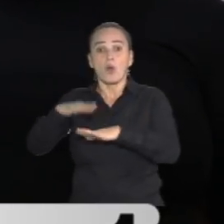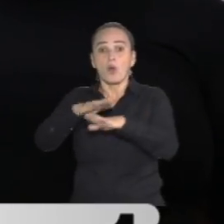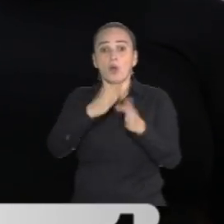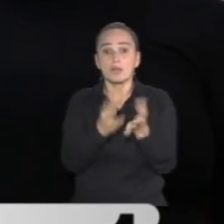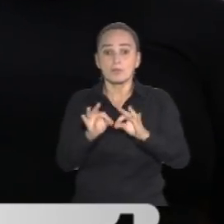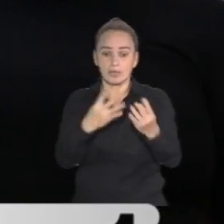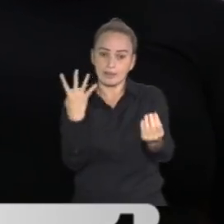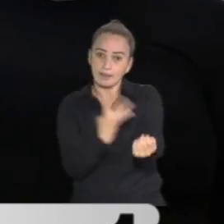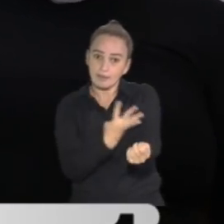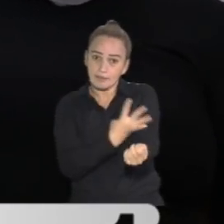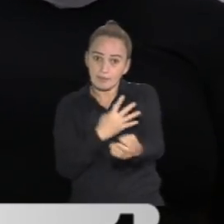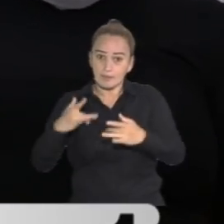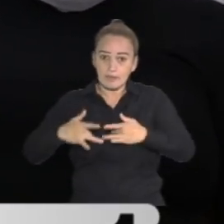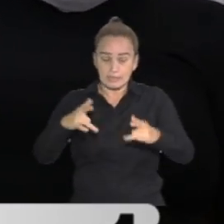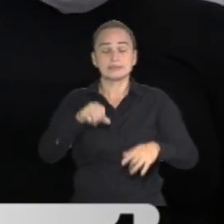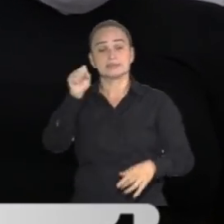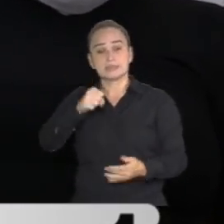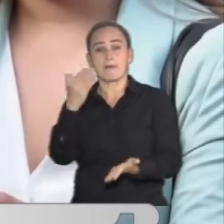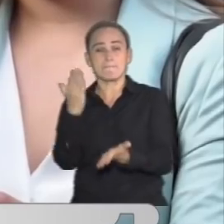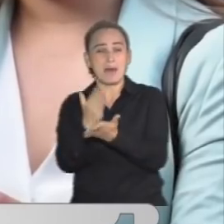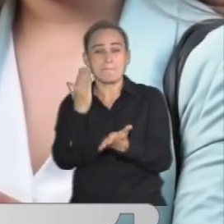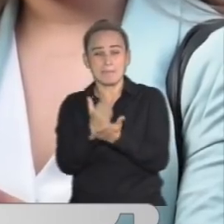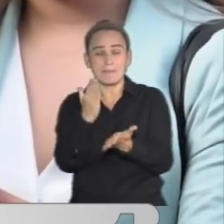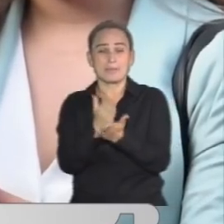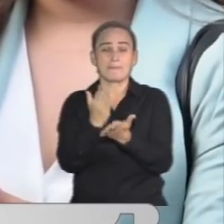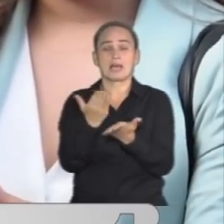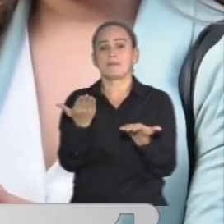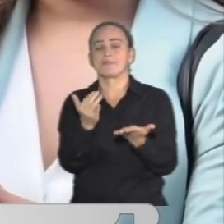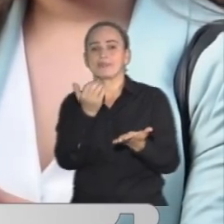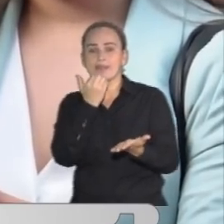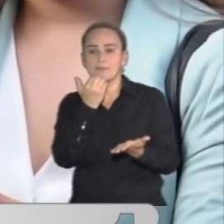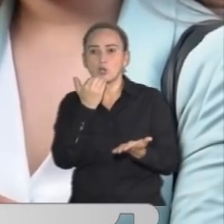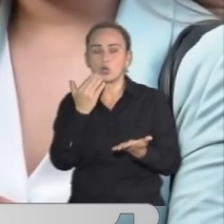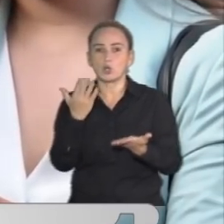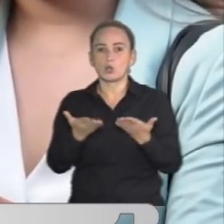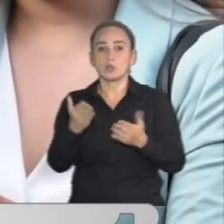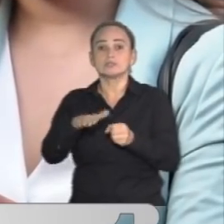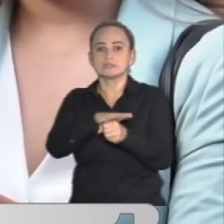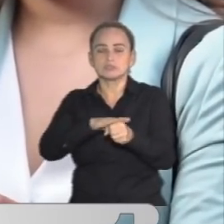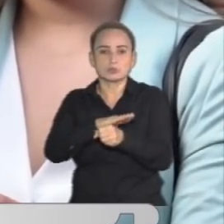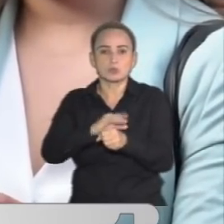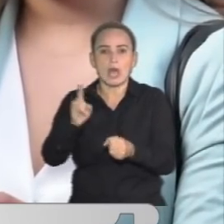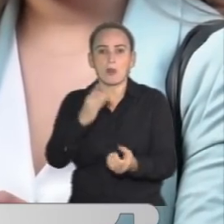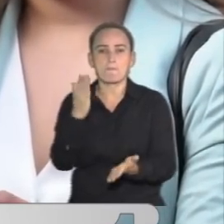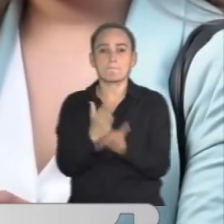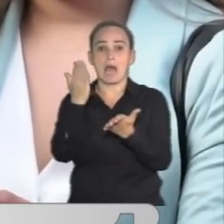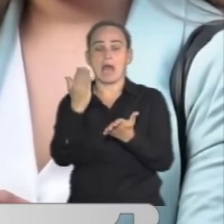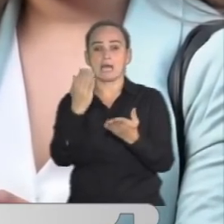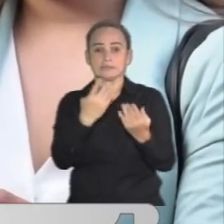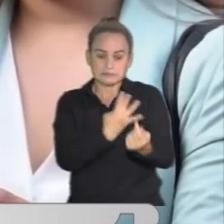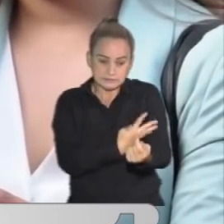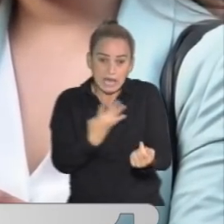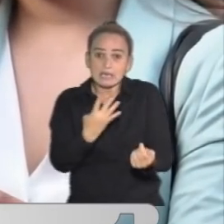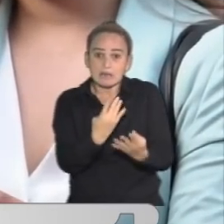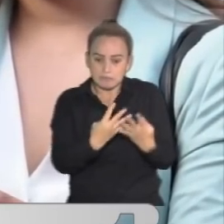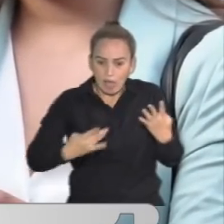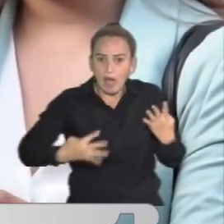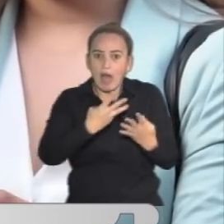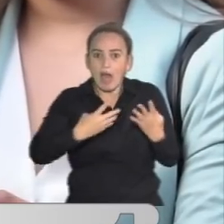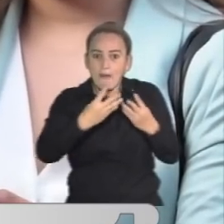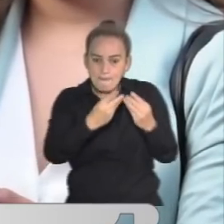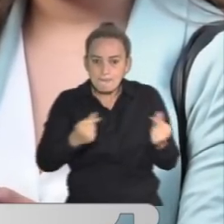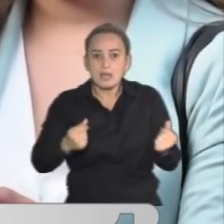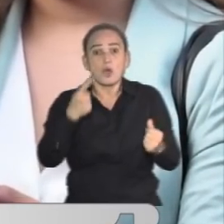No solamente por la accidentalidad para personas que por, digamos, traumas y por pérdida de sangre